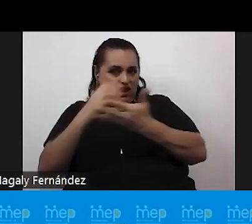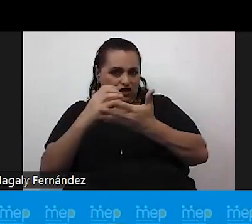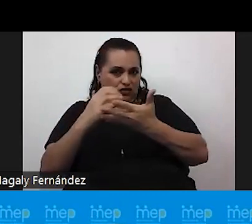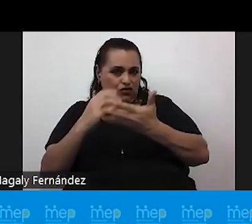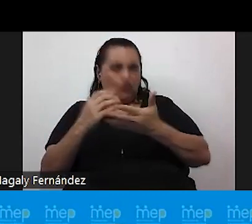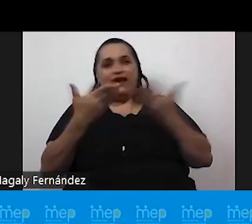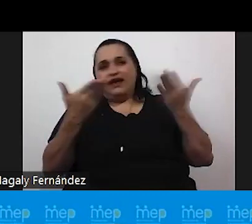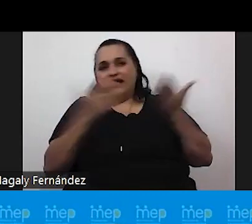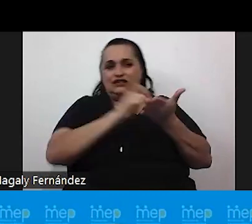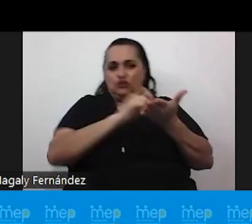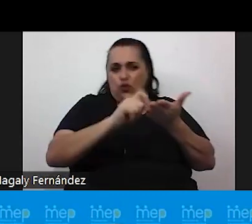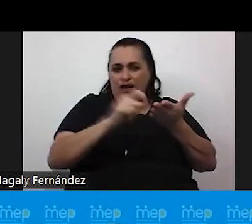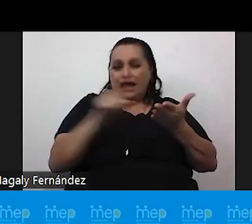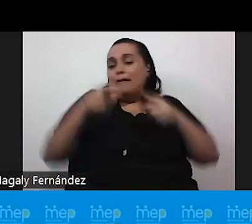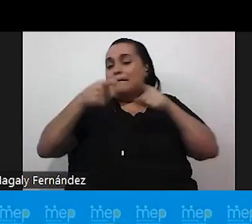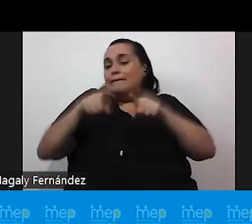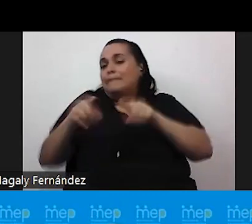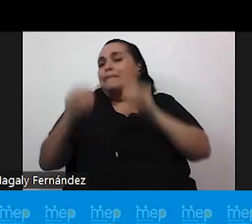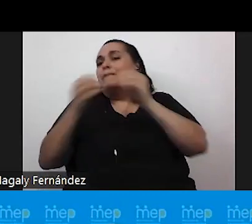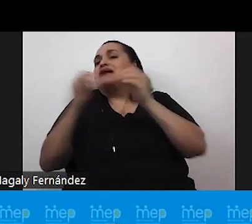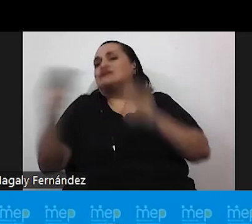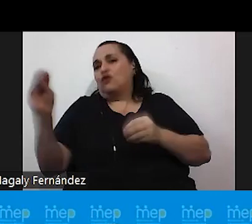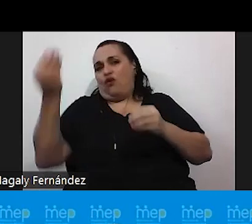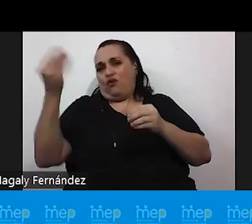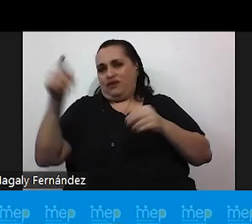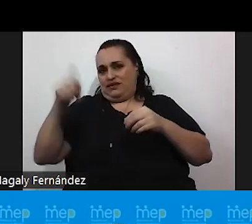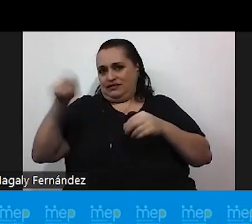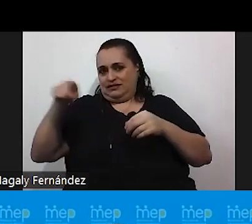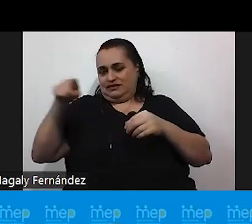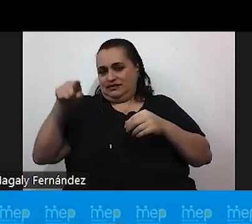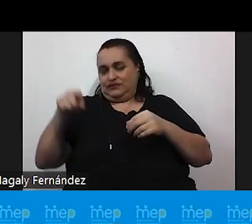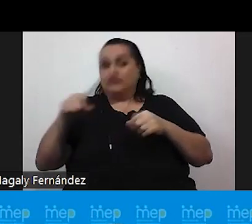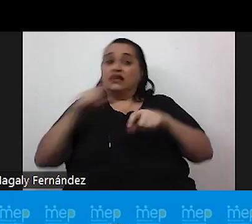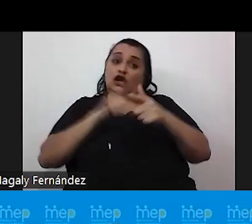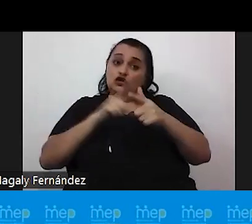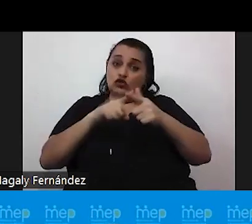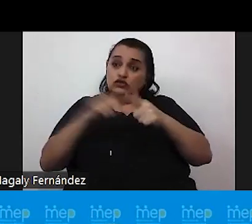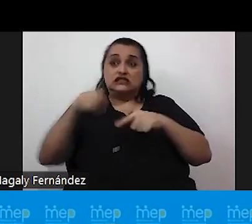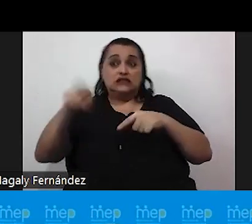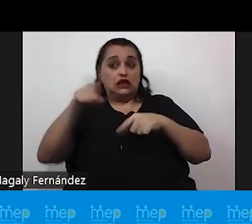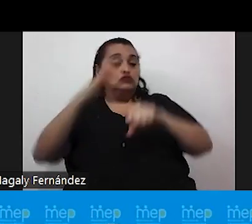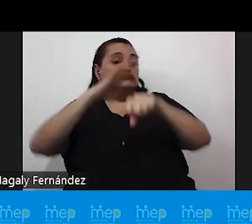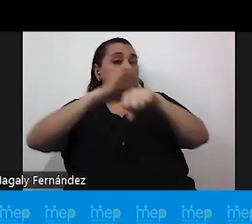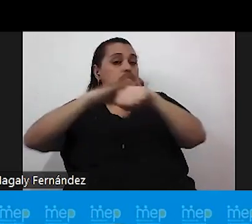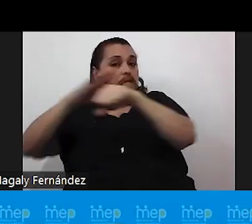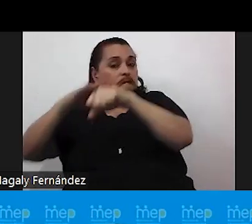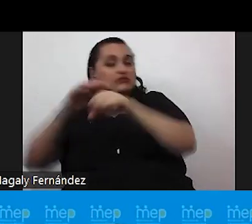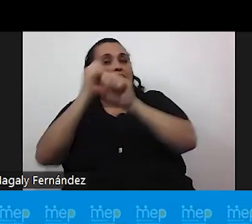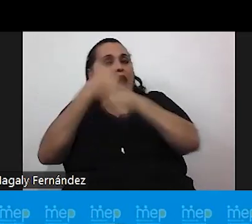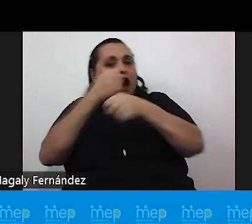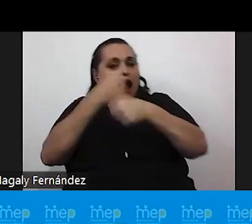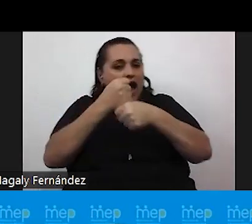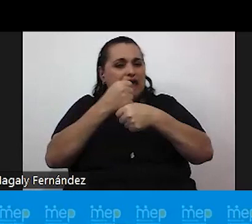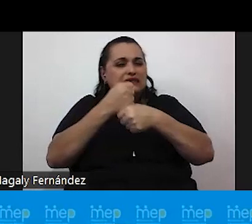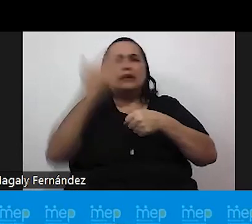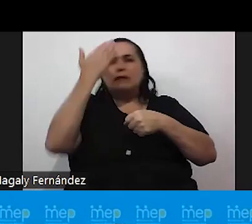proceso que más se dan a adolescentes en el cual nos hacen el llamado para realizar una despatologización